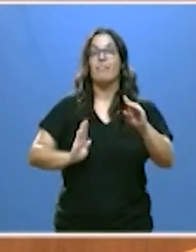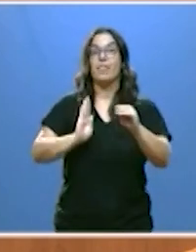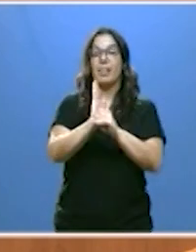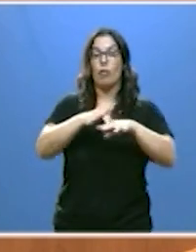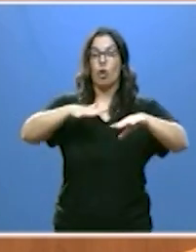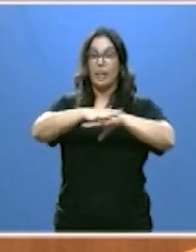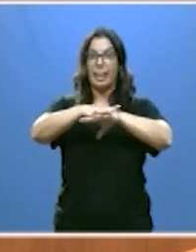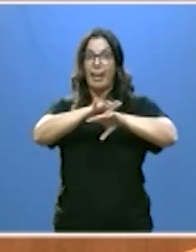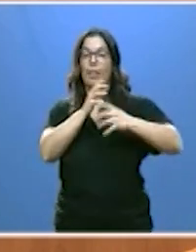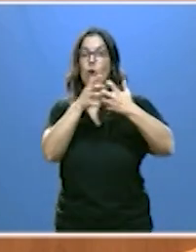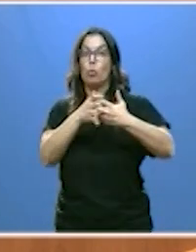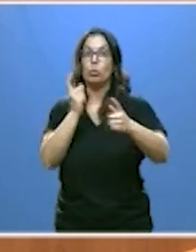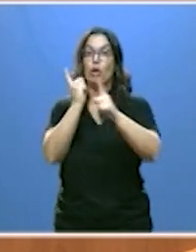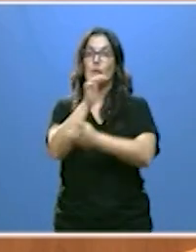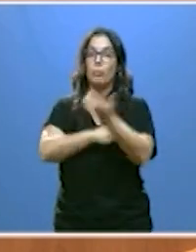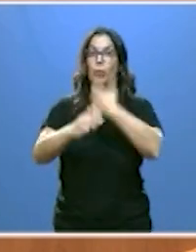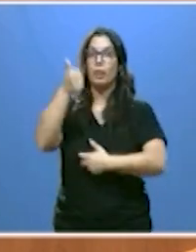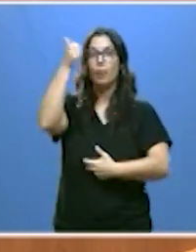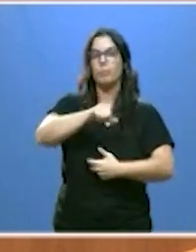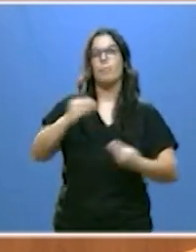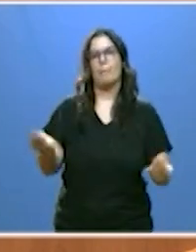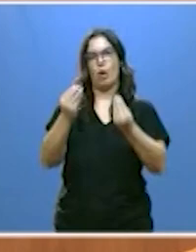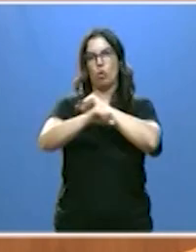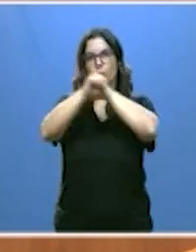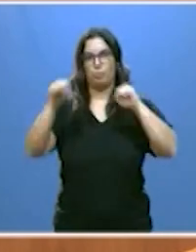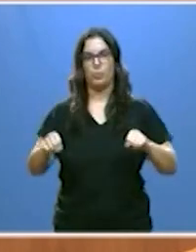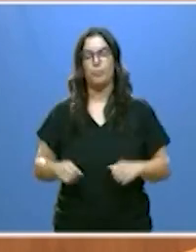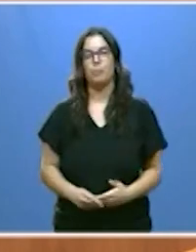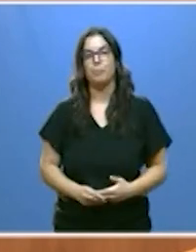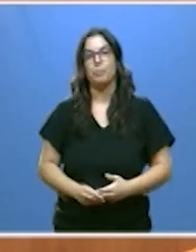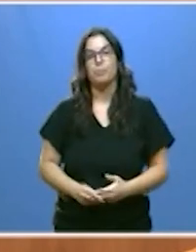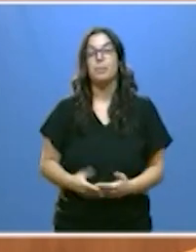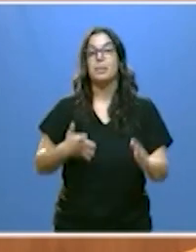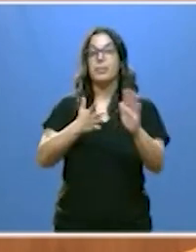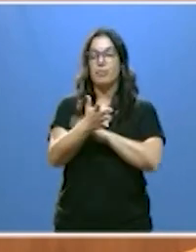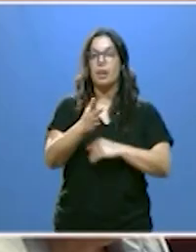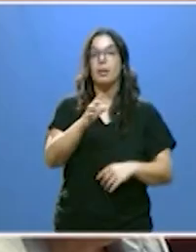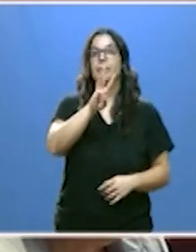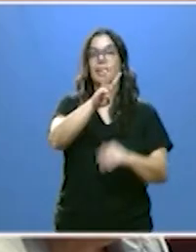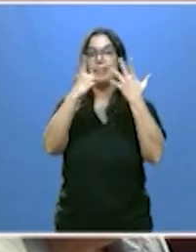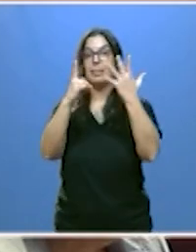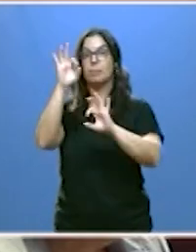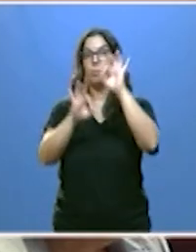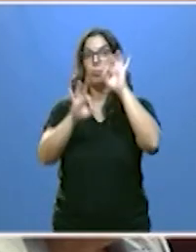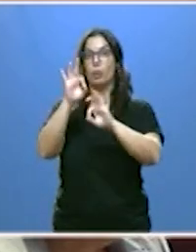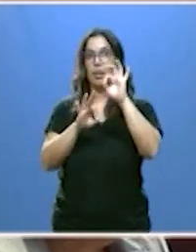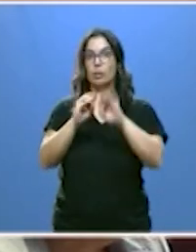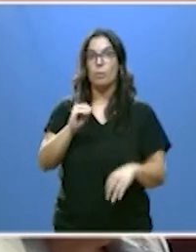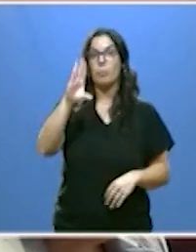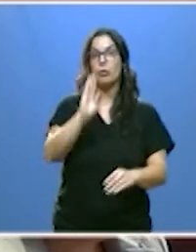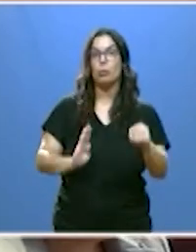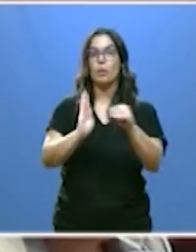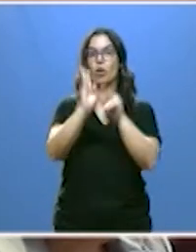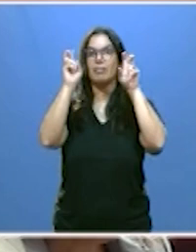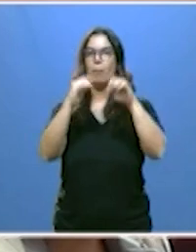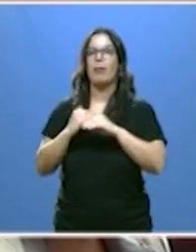de la red de lucha contra la violencia machista así incrementaremos un 36% las subvenciones en materia